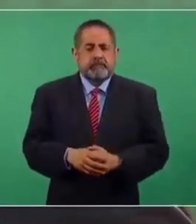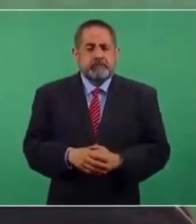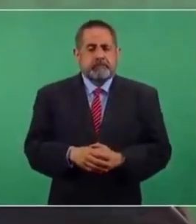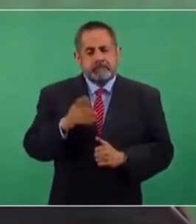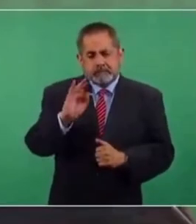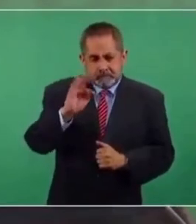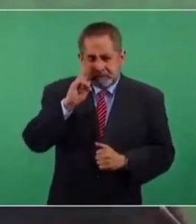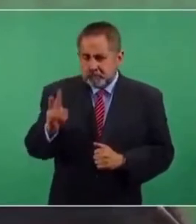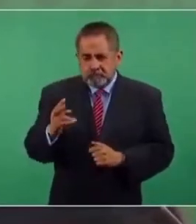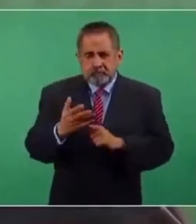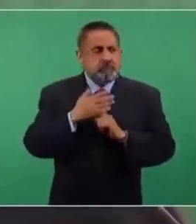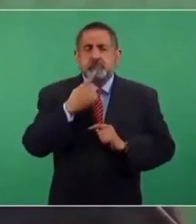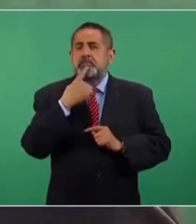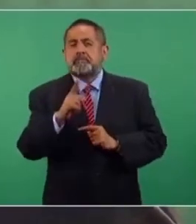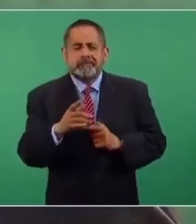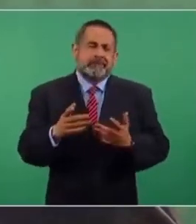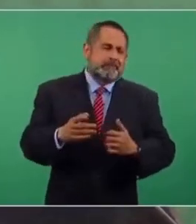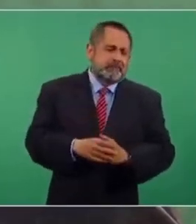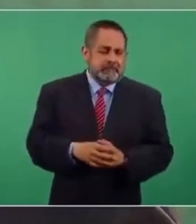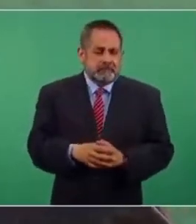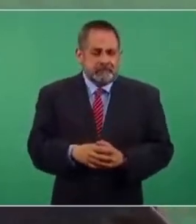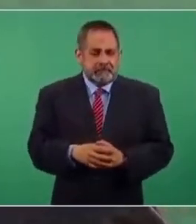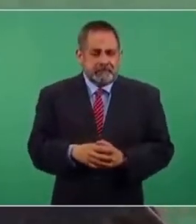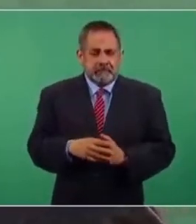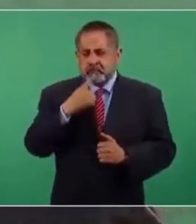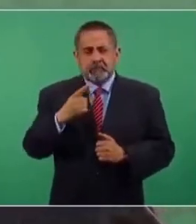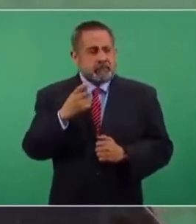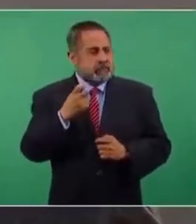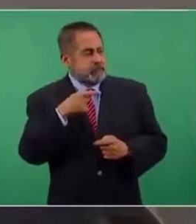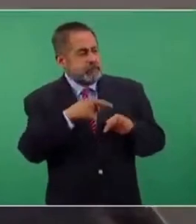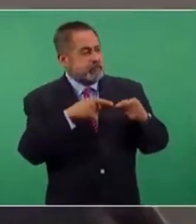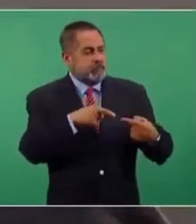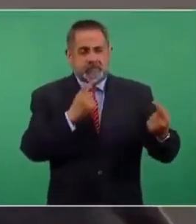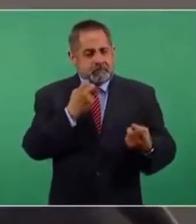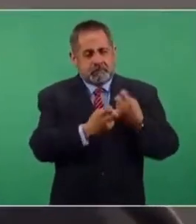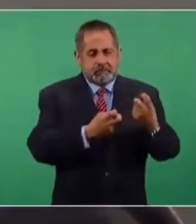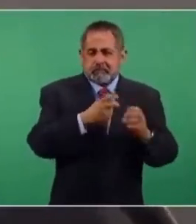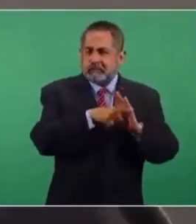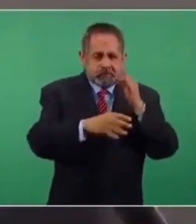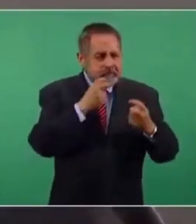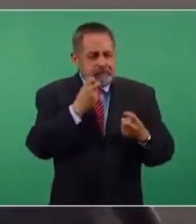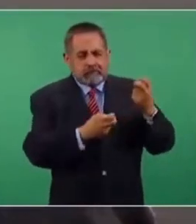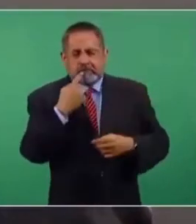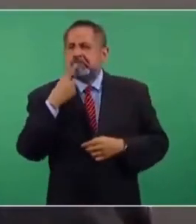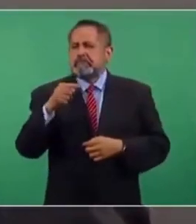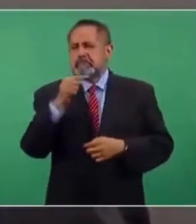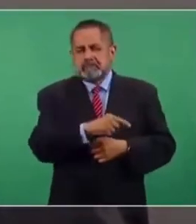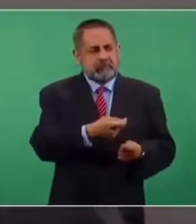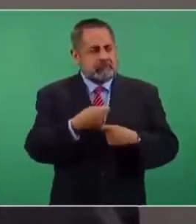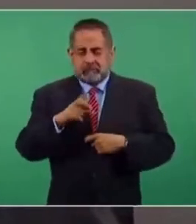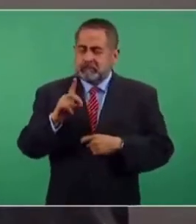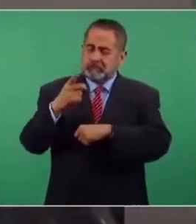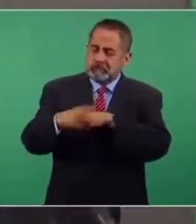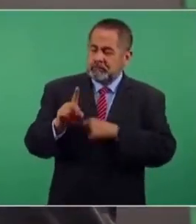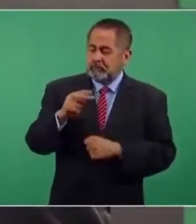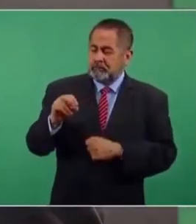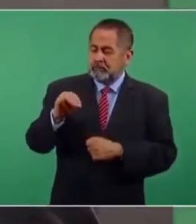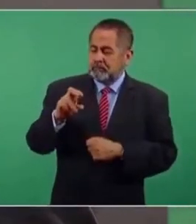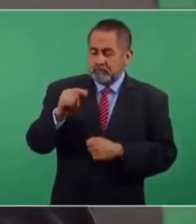Si se tratara de presentar denuncias acusando a nuestros adversarios, a la prensa conservadora, de daño moral, imagínense